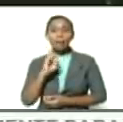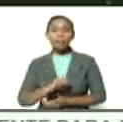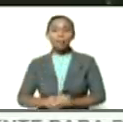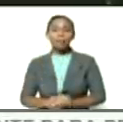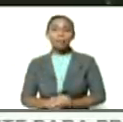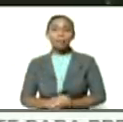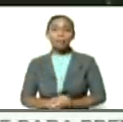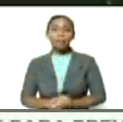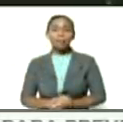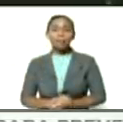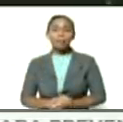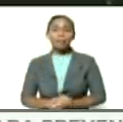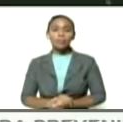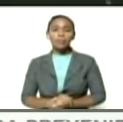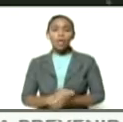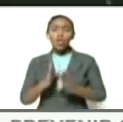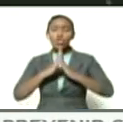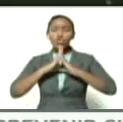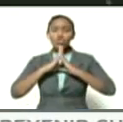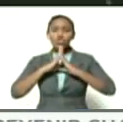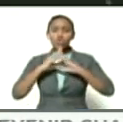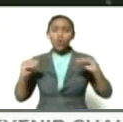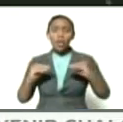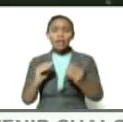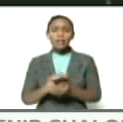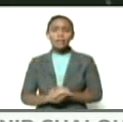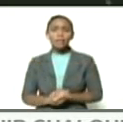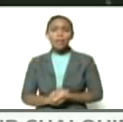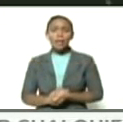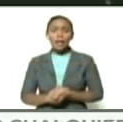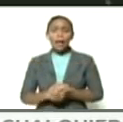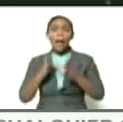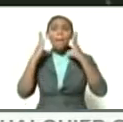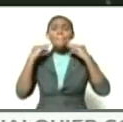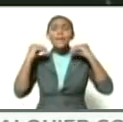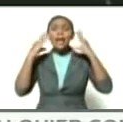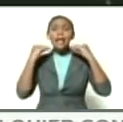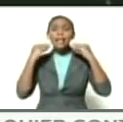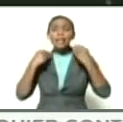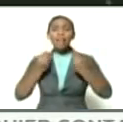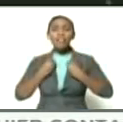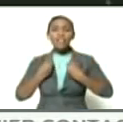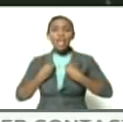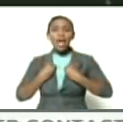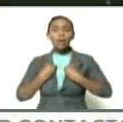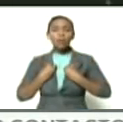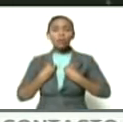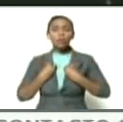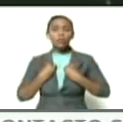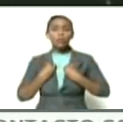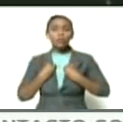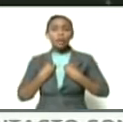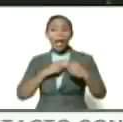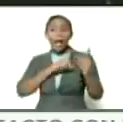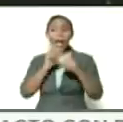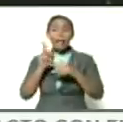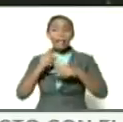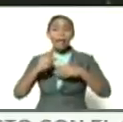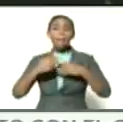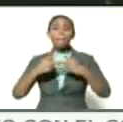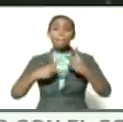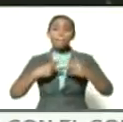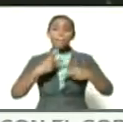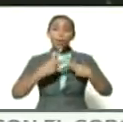todas las experiencias que se vivieron en ese proceso